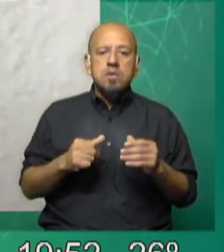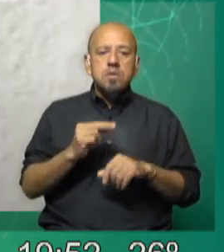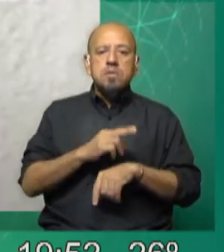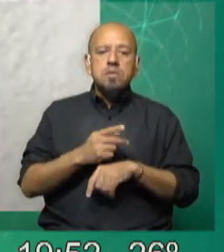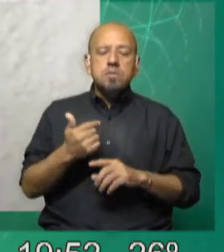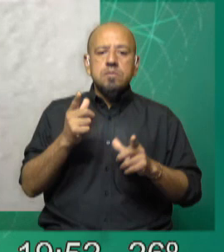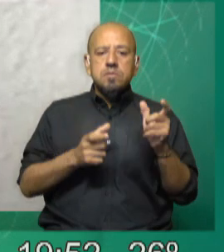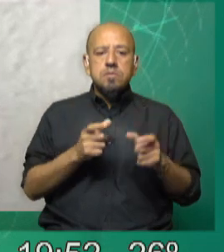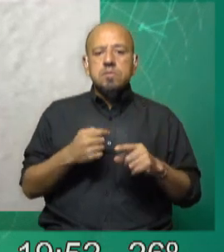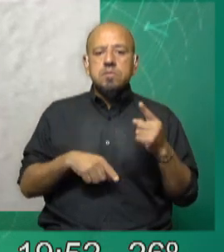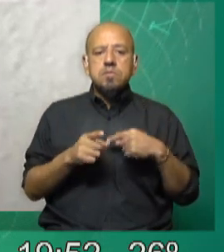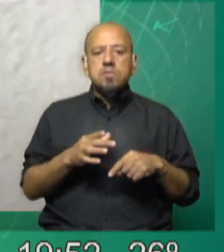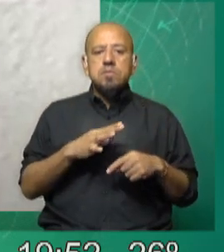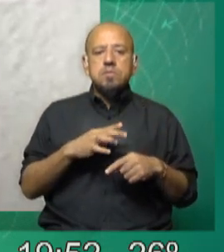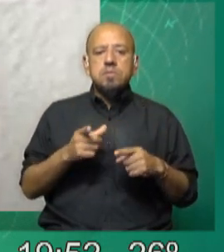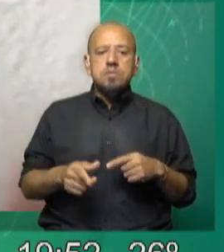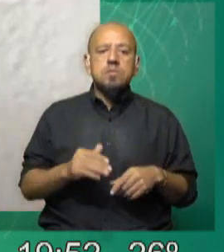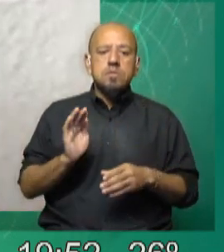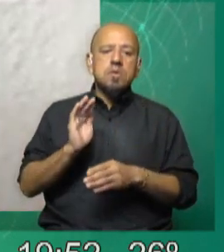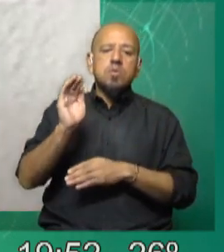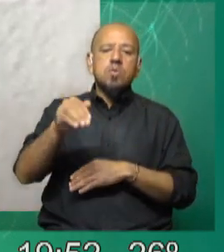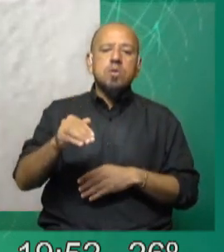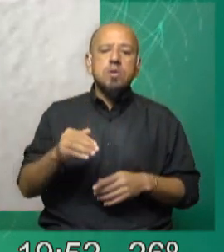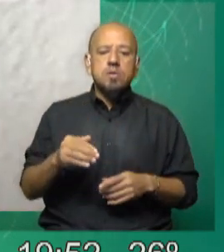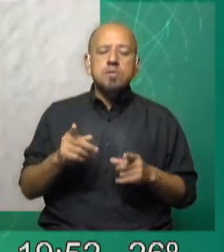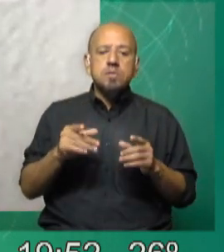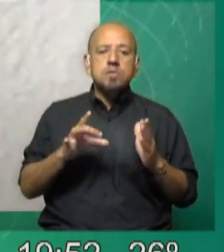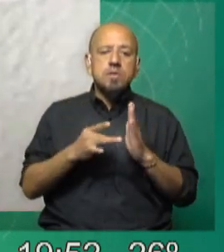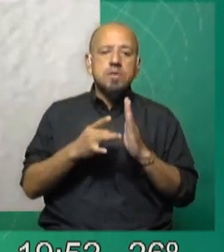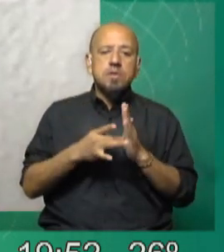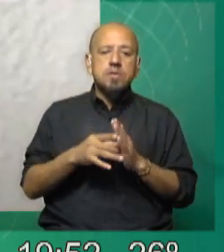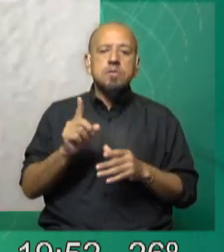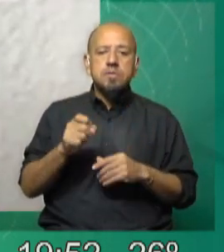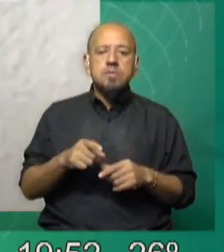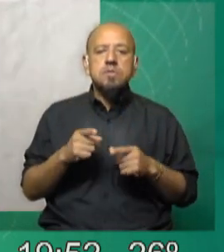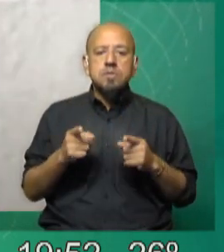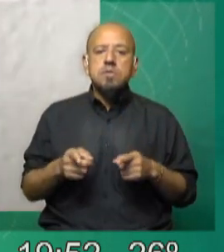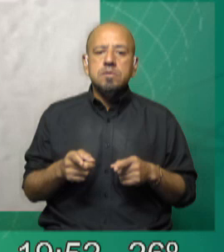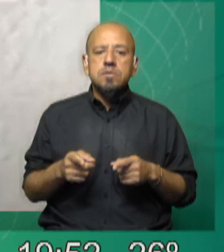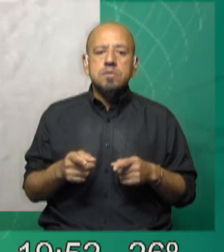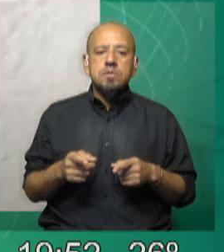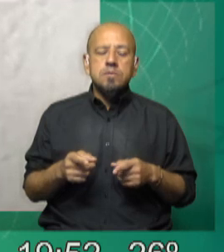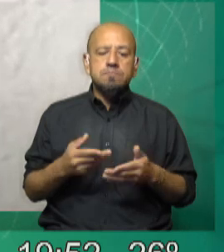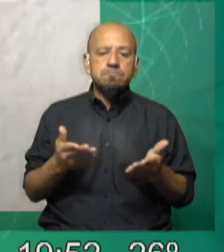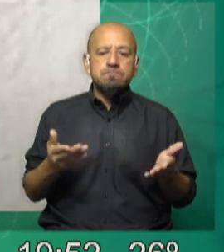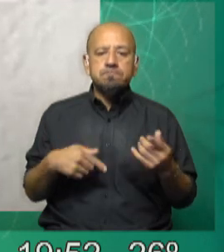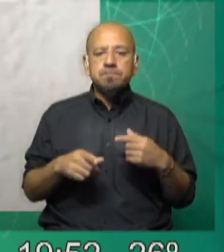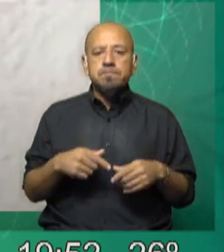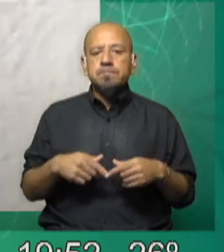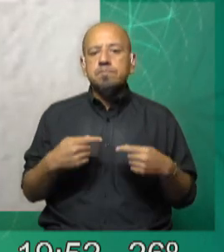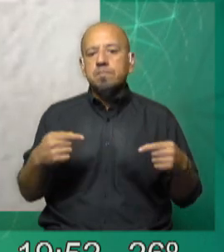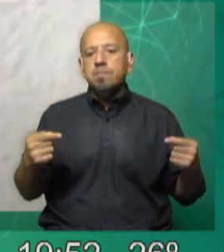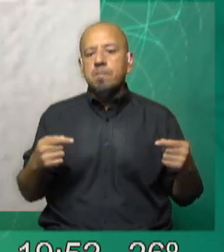por parte de la población. Entonces, conservar la ola también implica conservar la calidad del agua. Y tal, suelen ser, estos sitios suelen